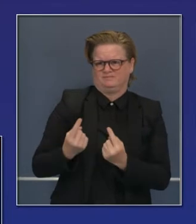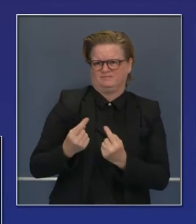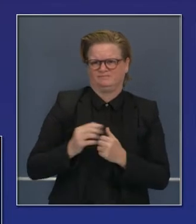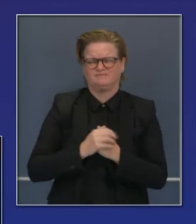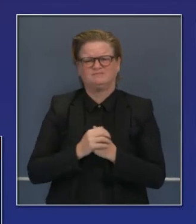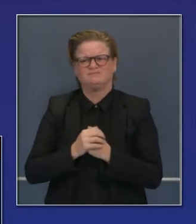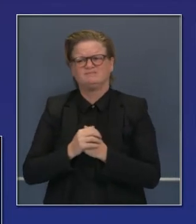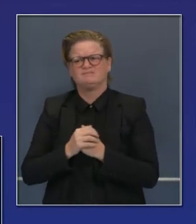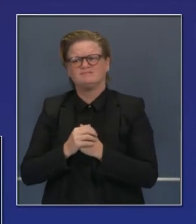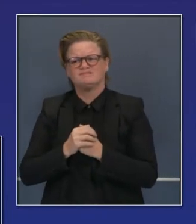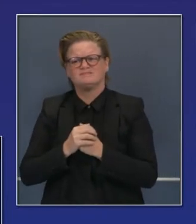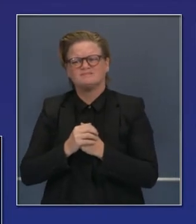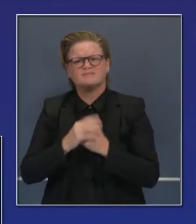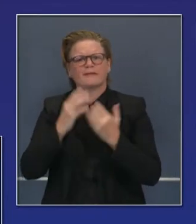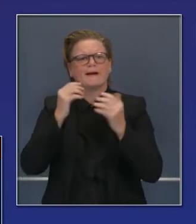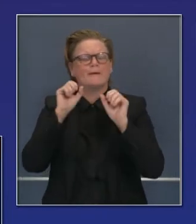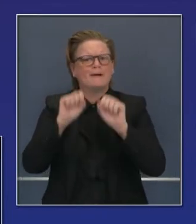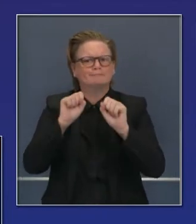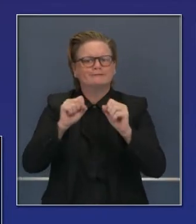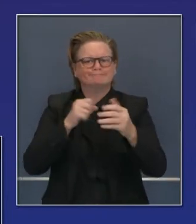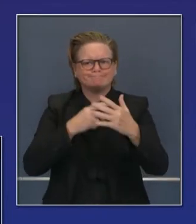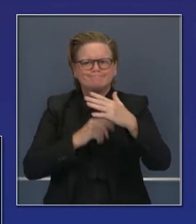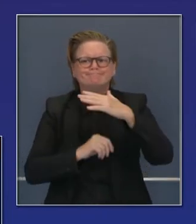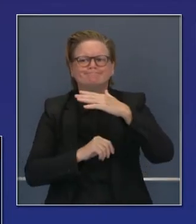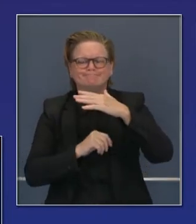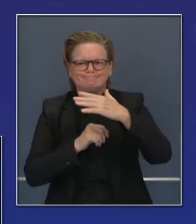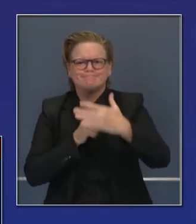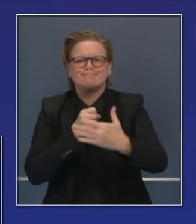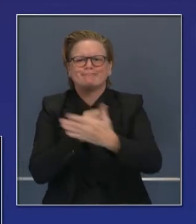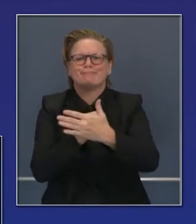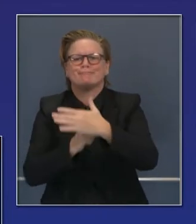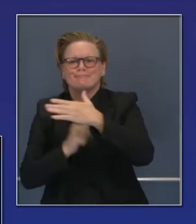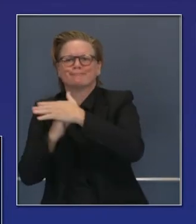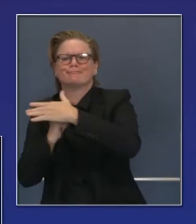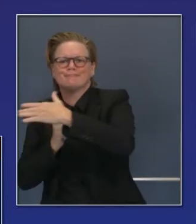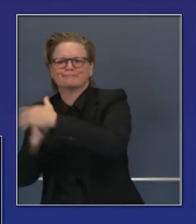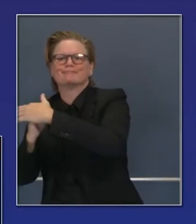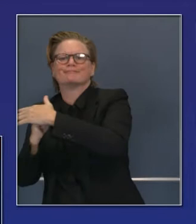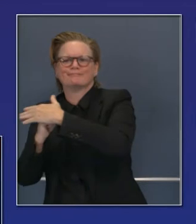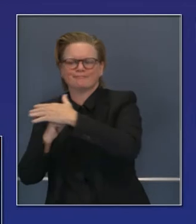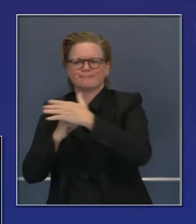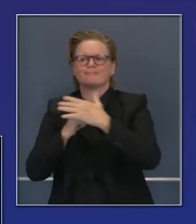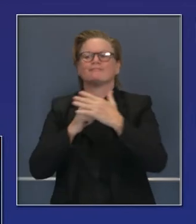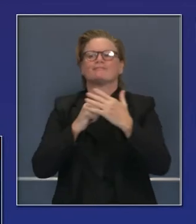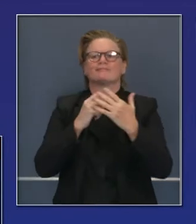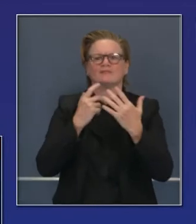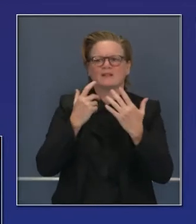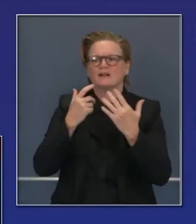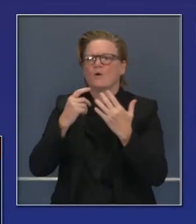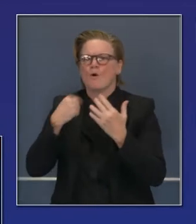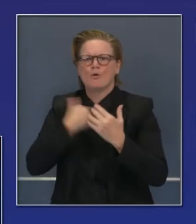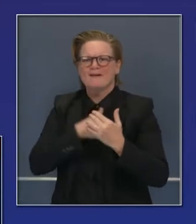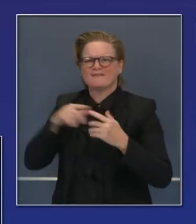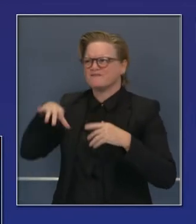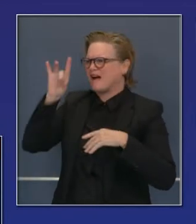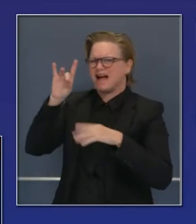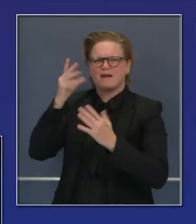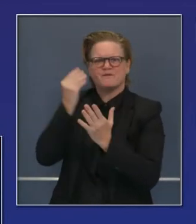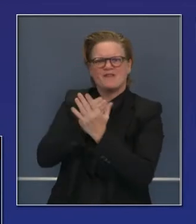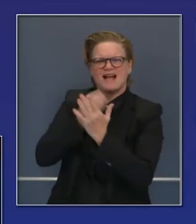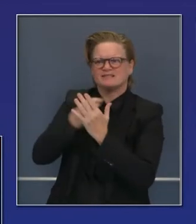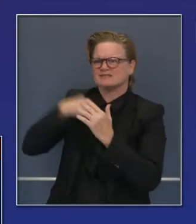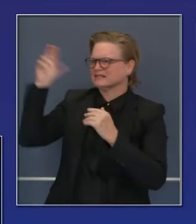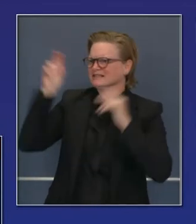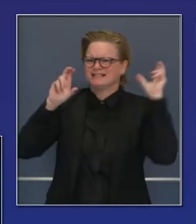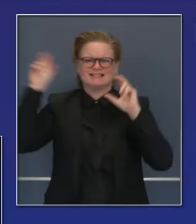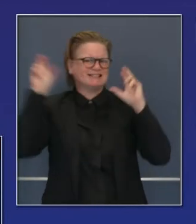capacidades para que tengan que hacer todo lo que tradicionalmente tienen que hacer para obtener más apoyo, más dinero